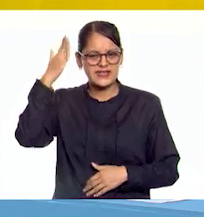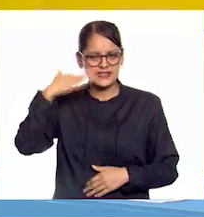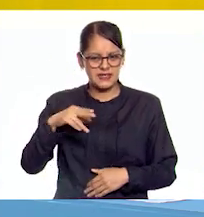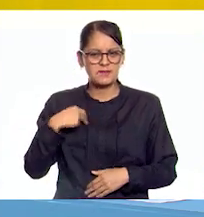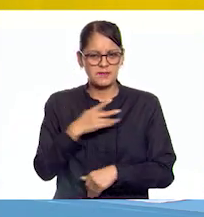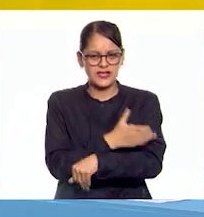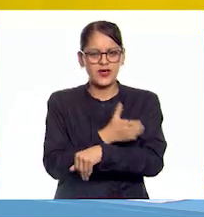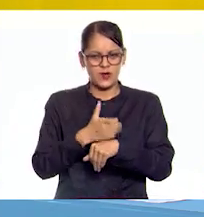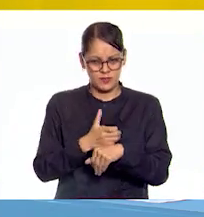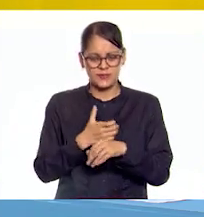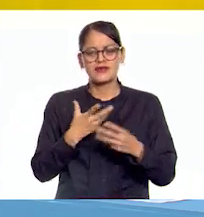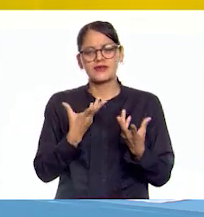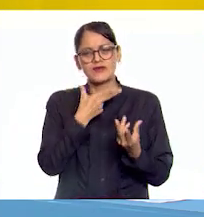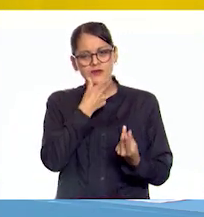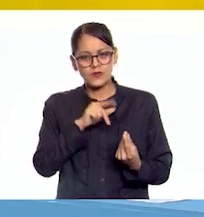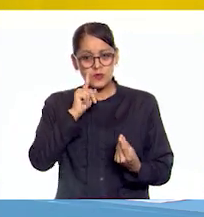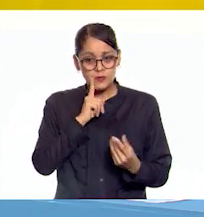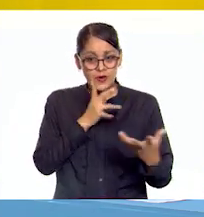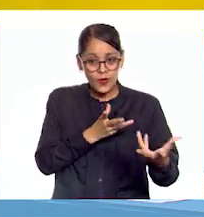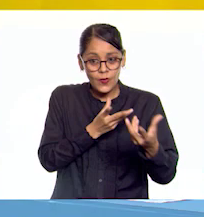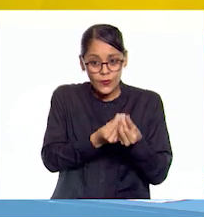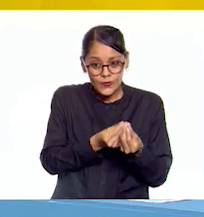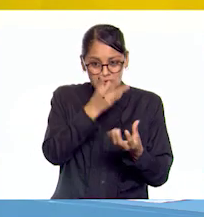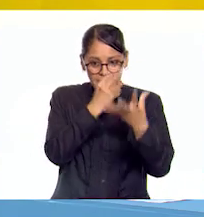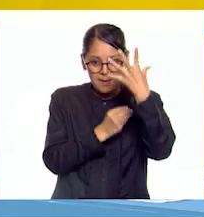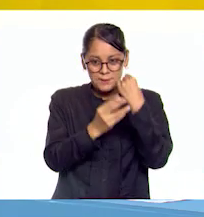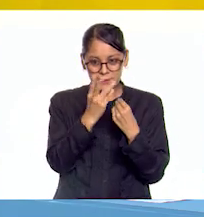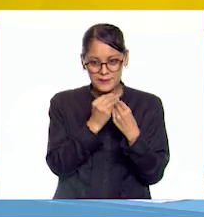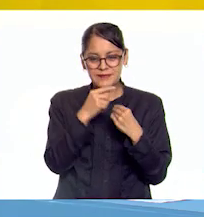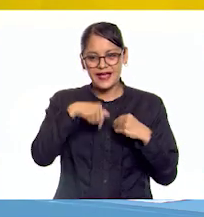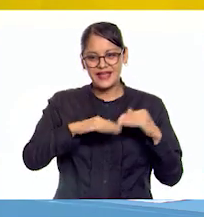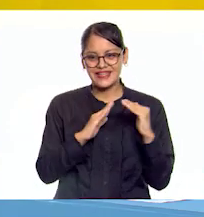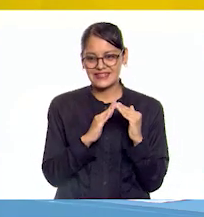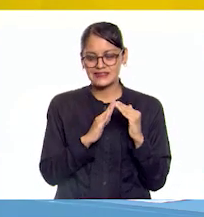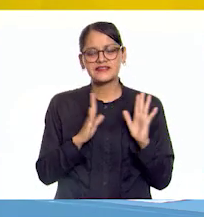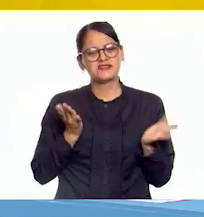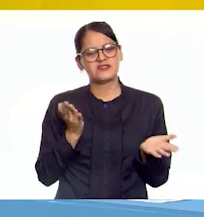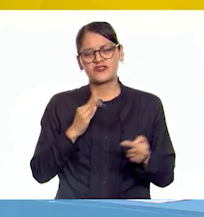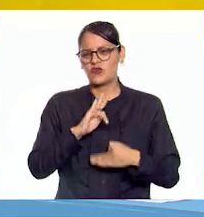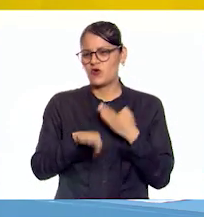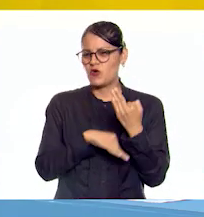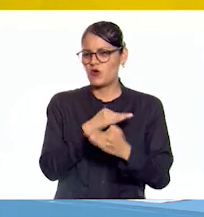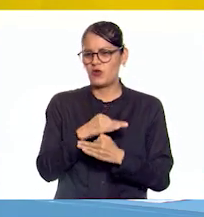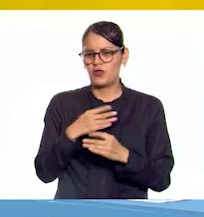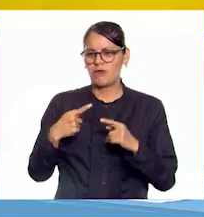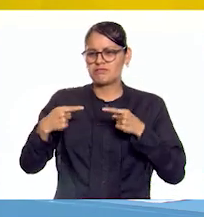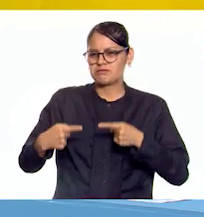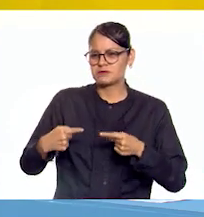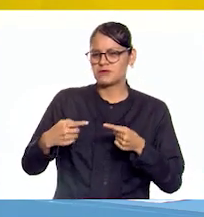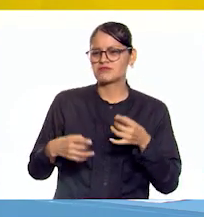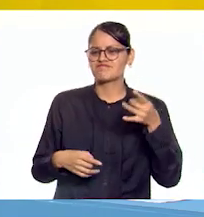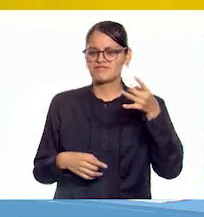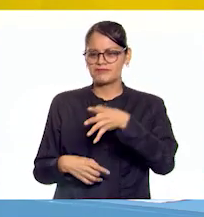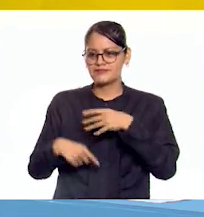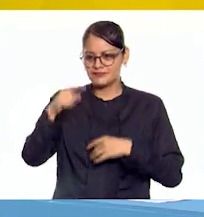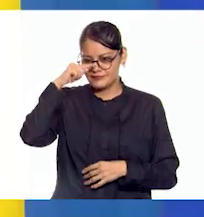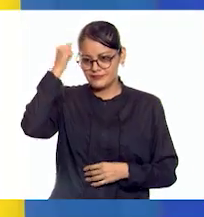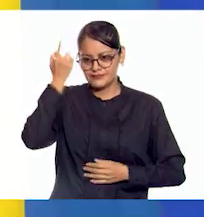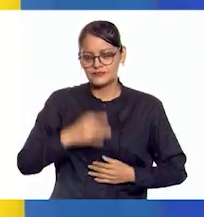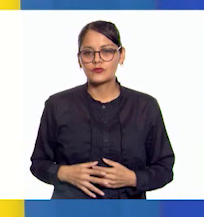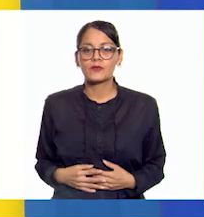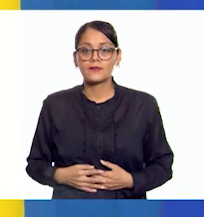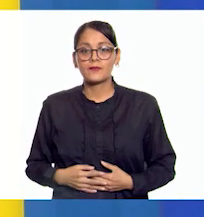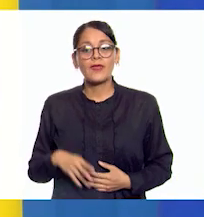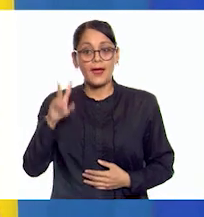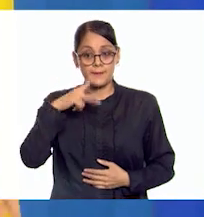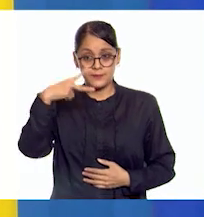compañeros y compañeras de Aprende en Casa lograremos superar todos los retos que se nos presenten en este concurso.